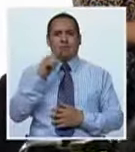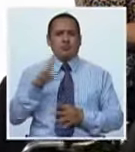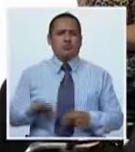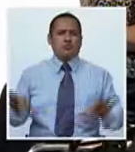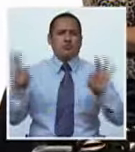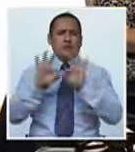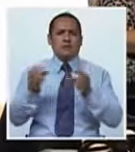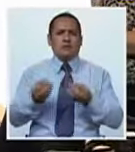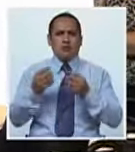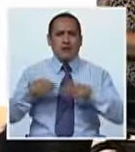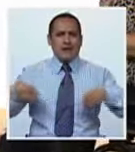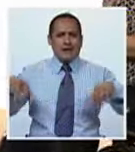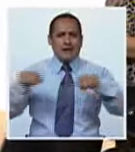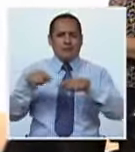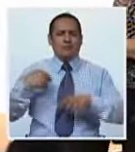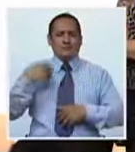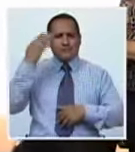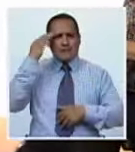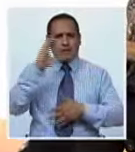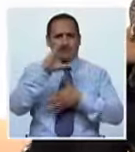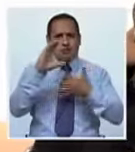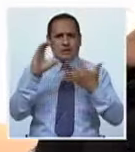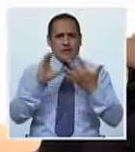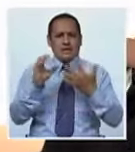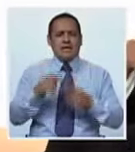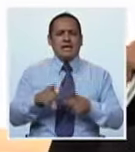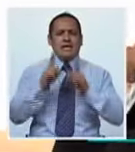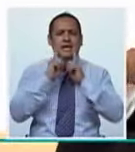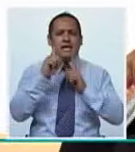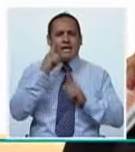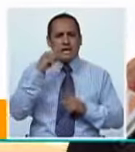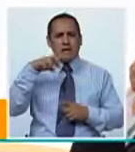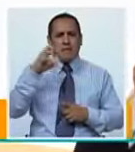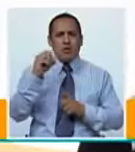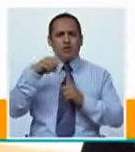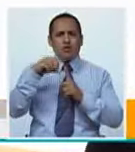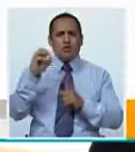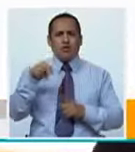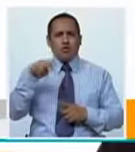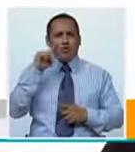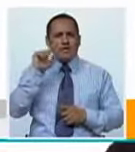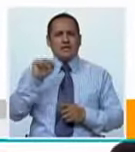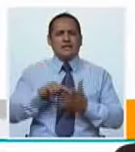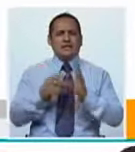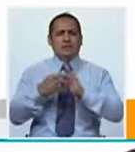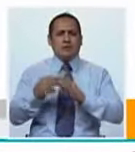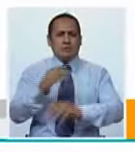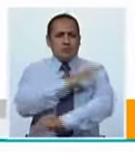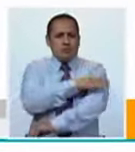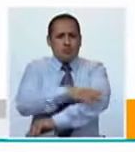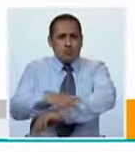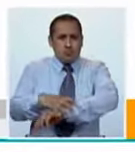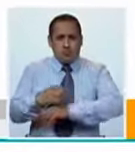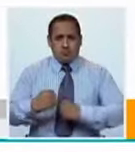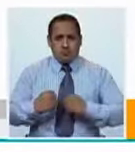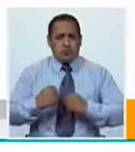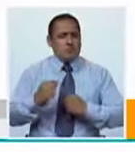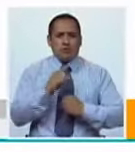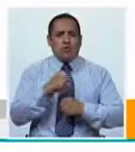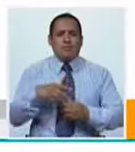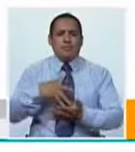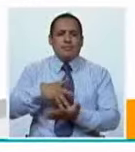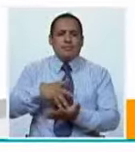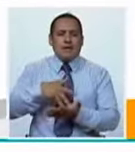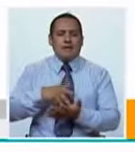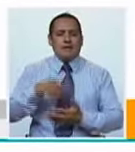parte fundamental porque ellos tienen una característica que es la hipotonía. Hipotonía significa que sus músculos son como que débiles y